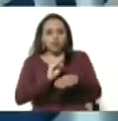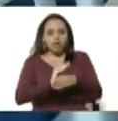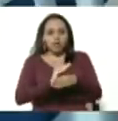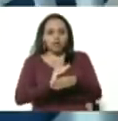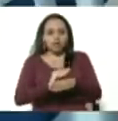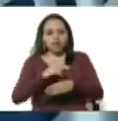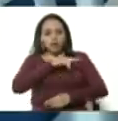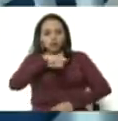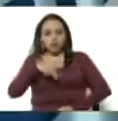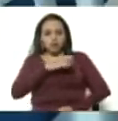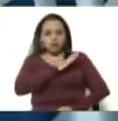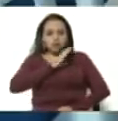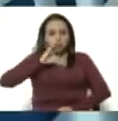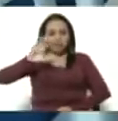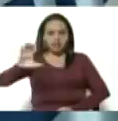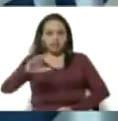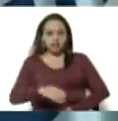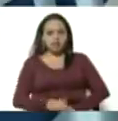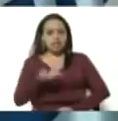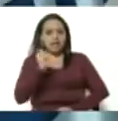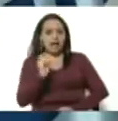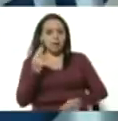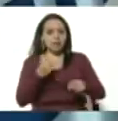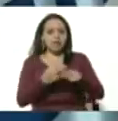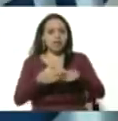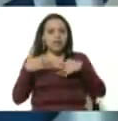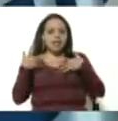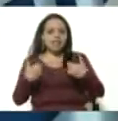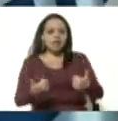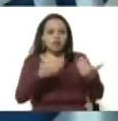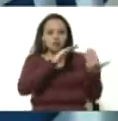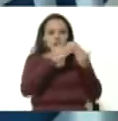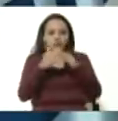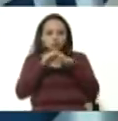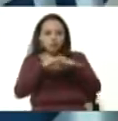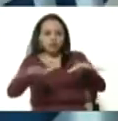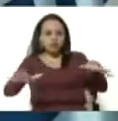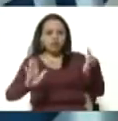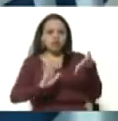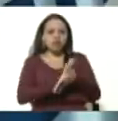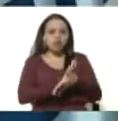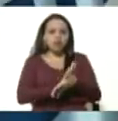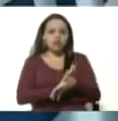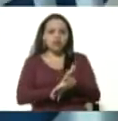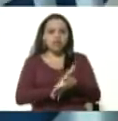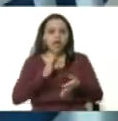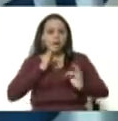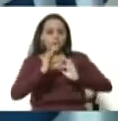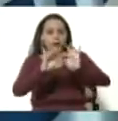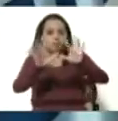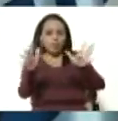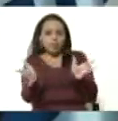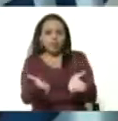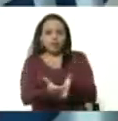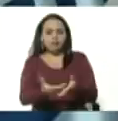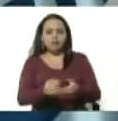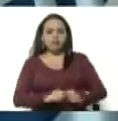soberanía y ponen riesgo a la salud colectiva ante la grave pandemia del COVID-19.